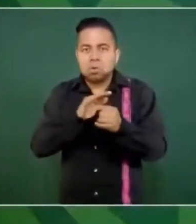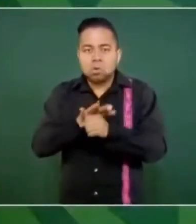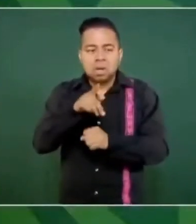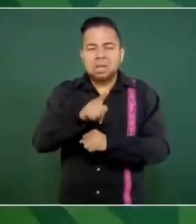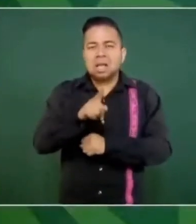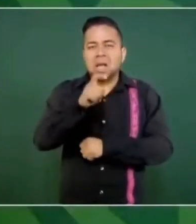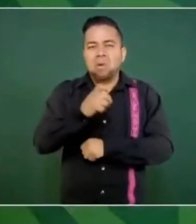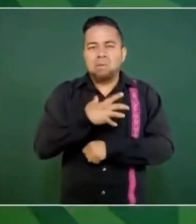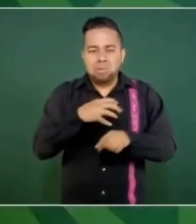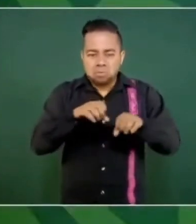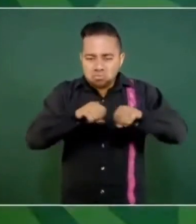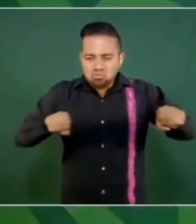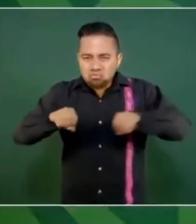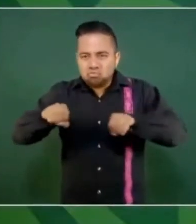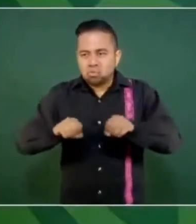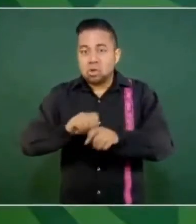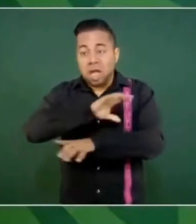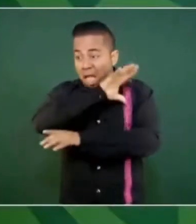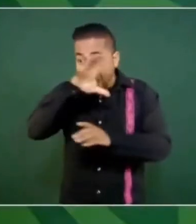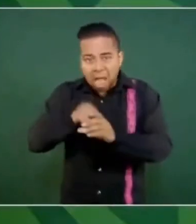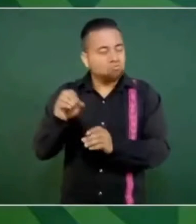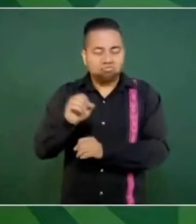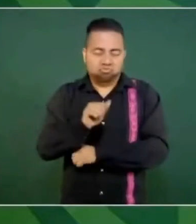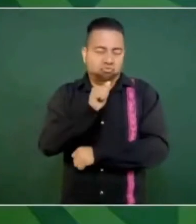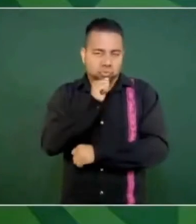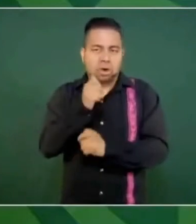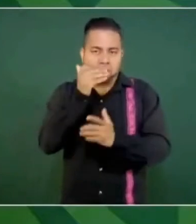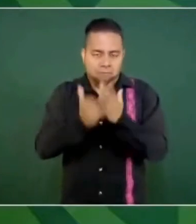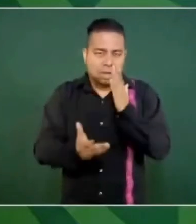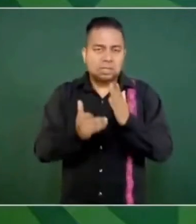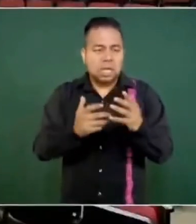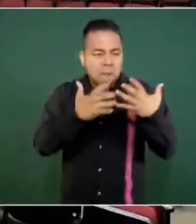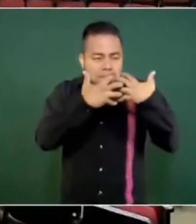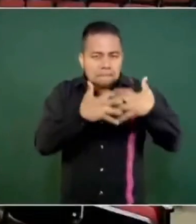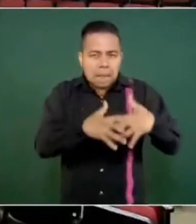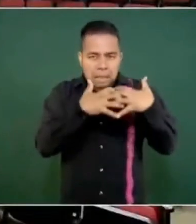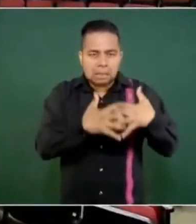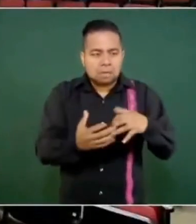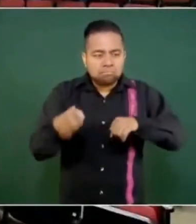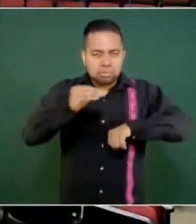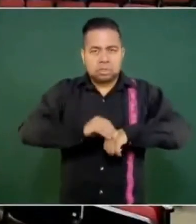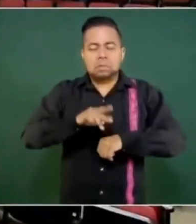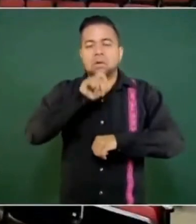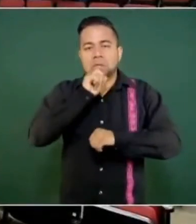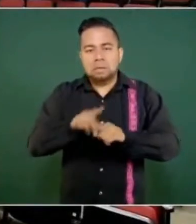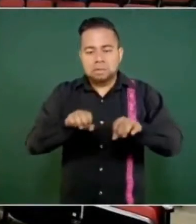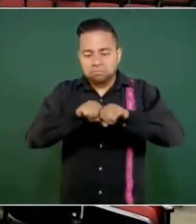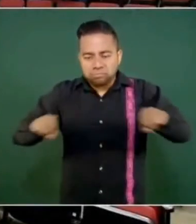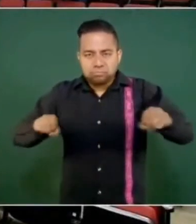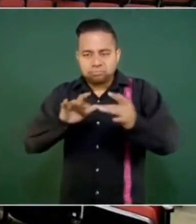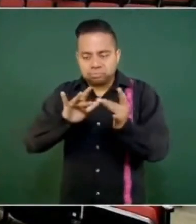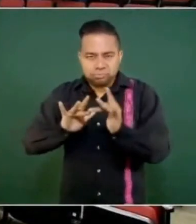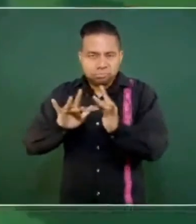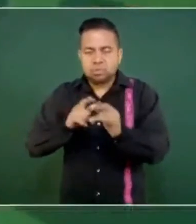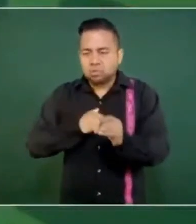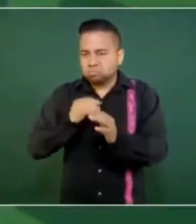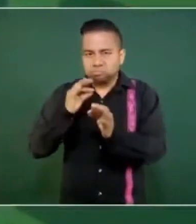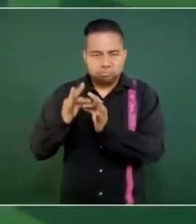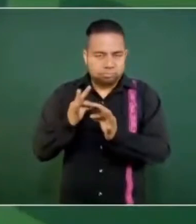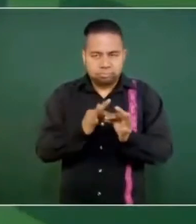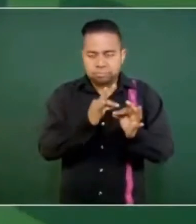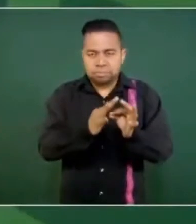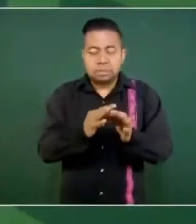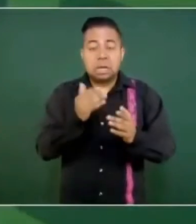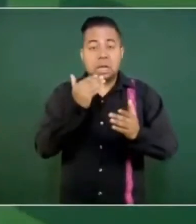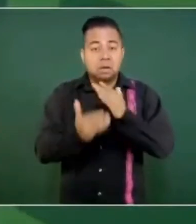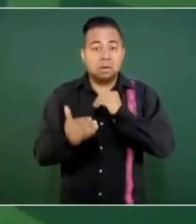drenaje porque no está completa. Entonces, vamos a poner las plantas, pero vamos también a concluir la conexión de la red de drenaje. Hasta ahorita